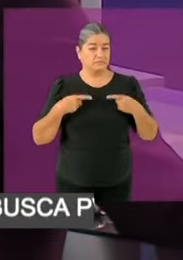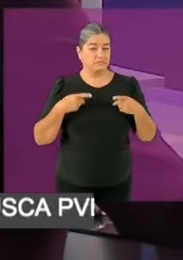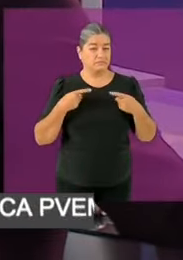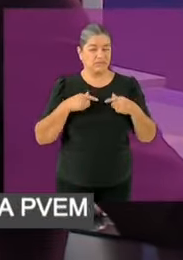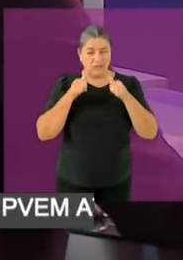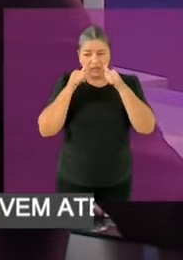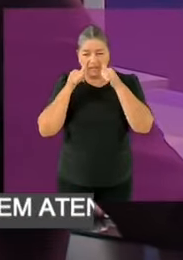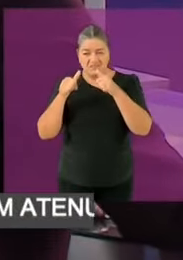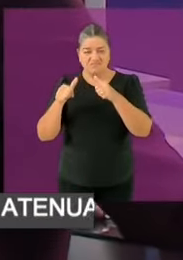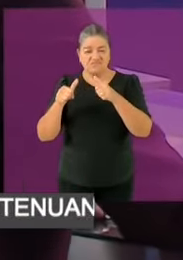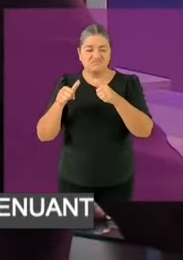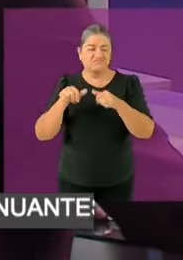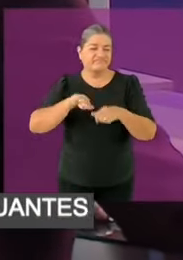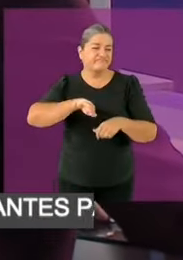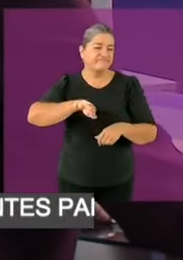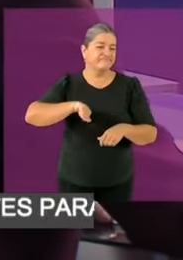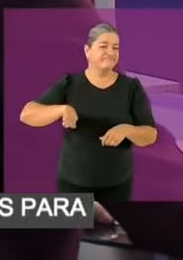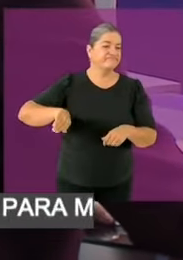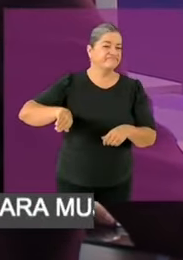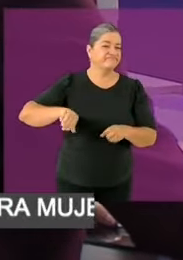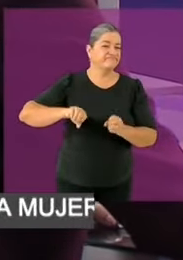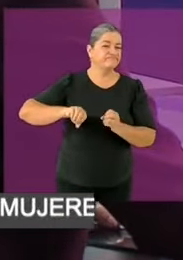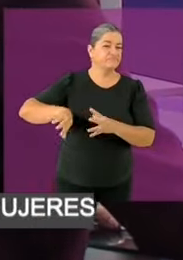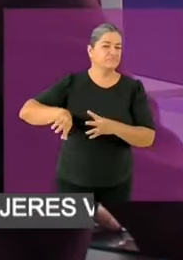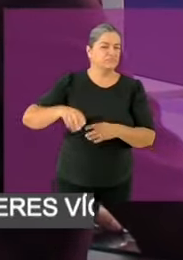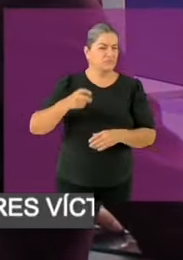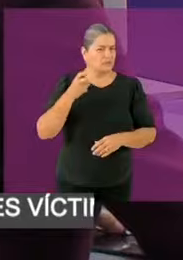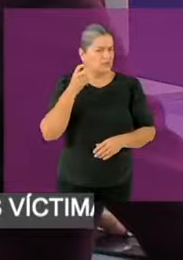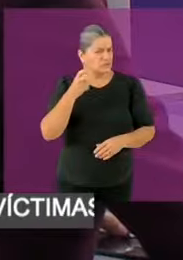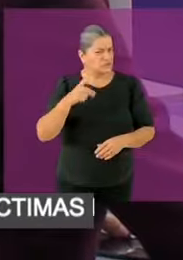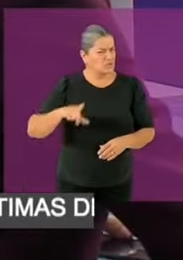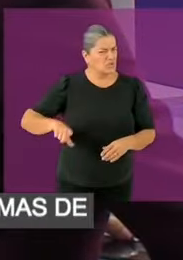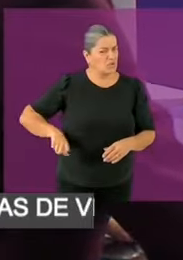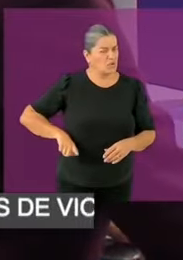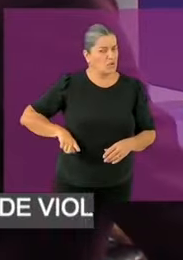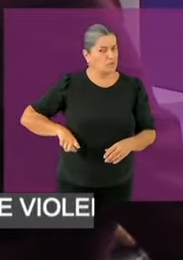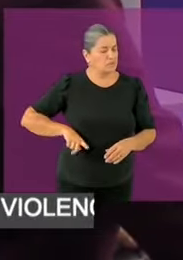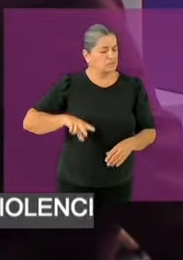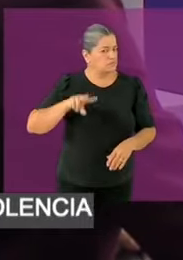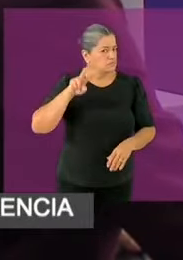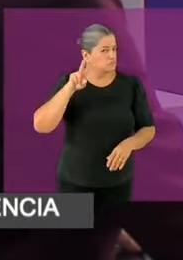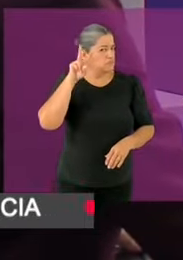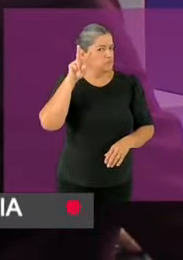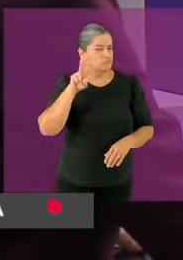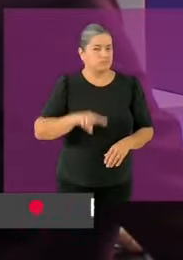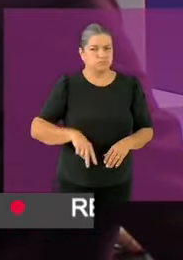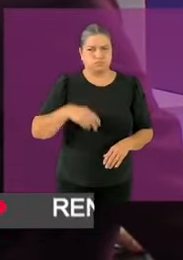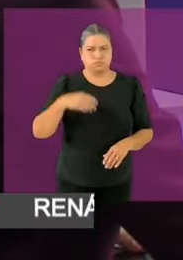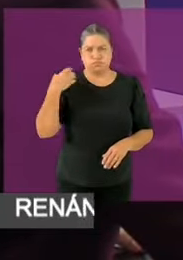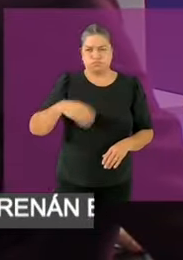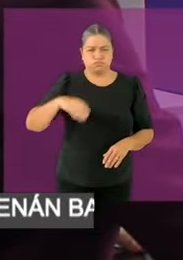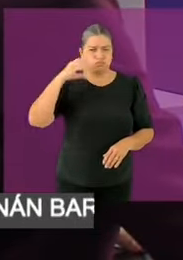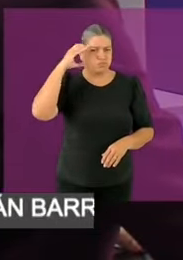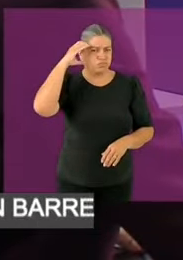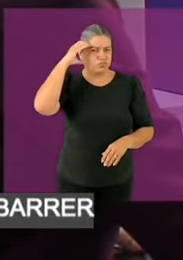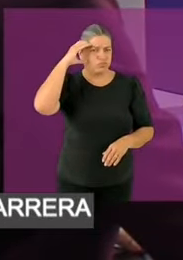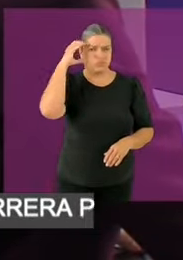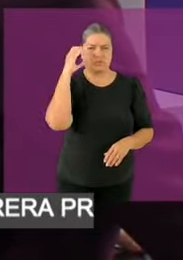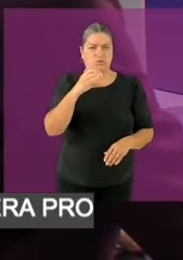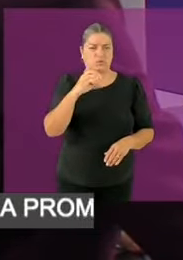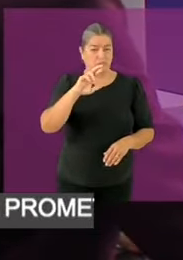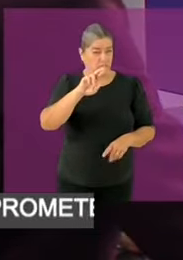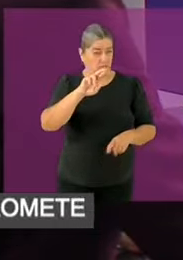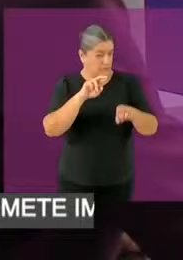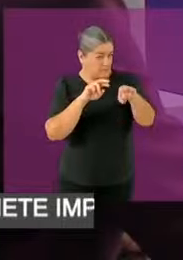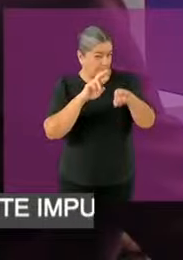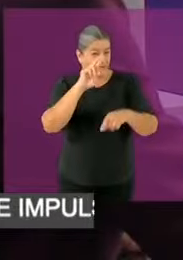estuvieron los manifestantes de los papás de los niños con cáncer afuera de Palacio Nacional, no hiciste absolutamente nada.